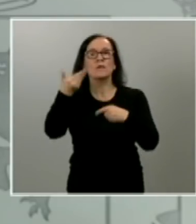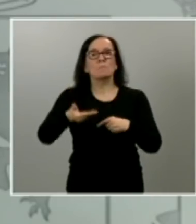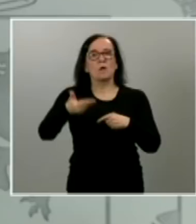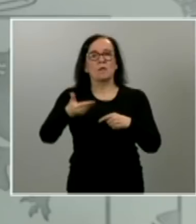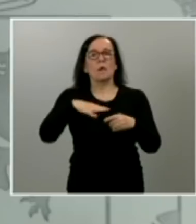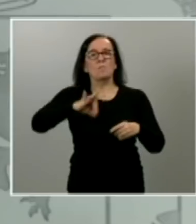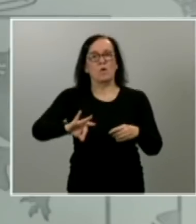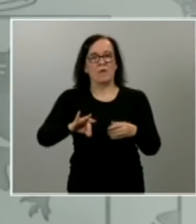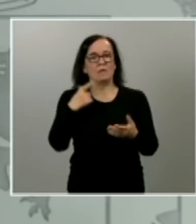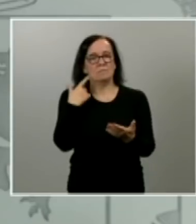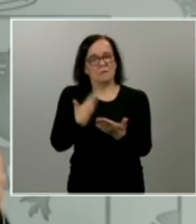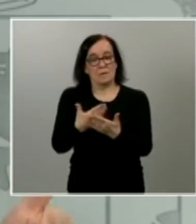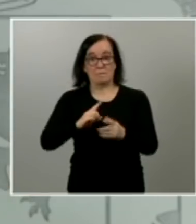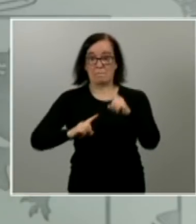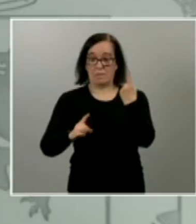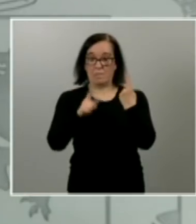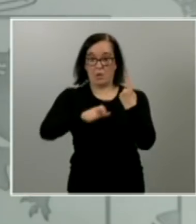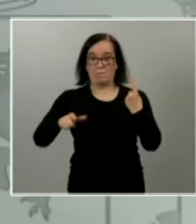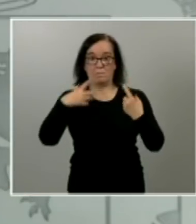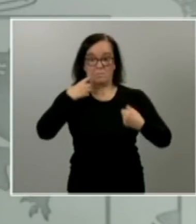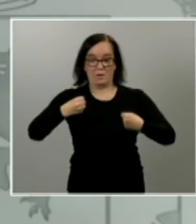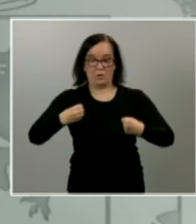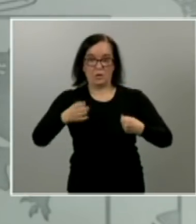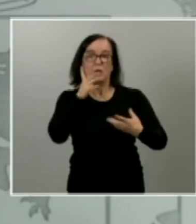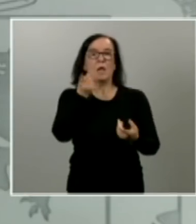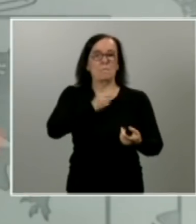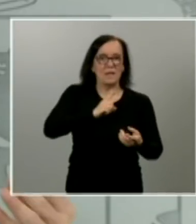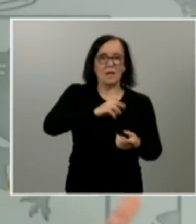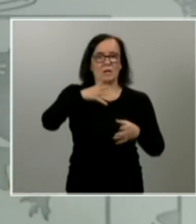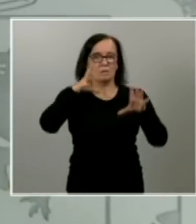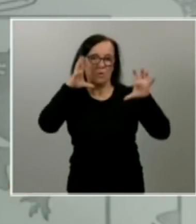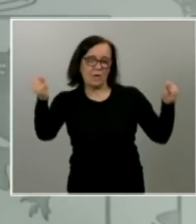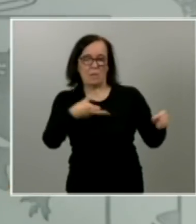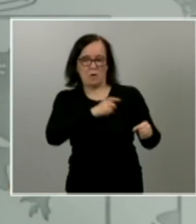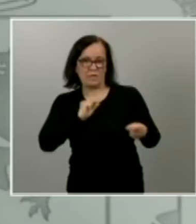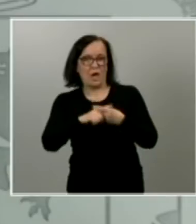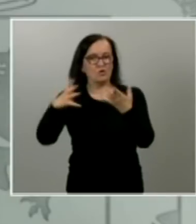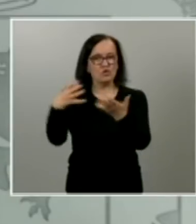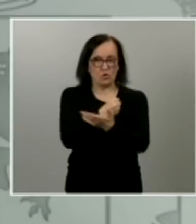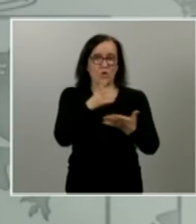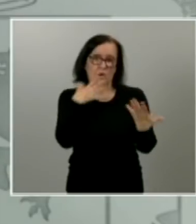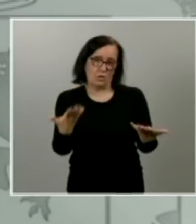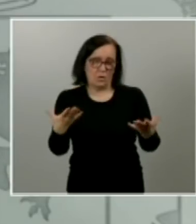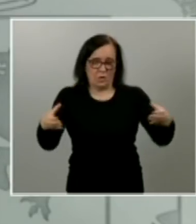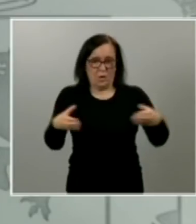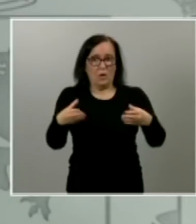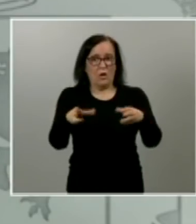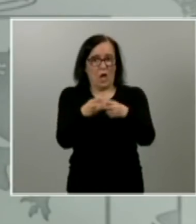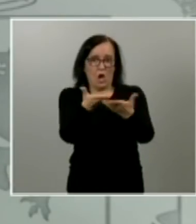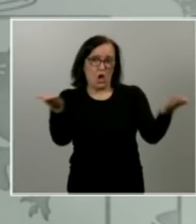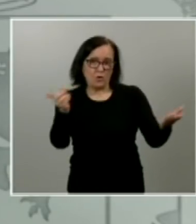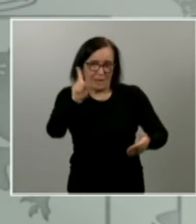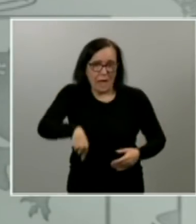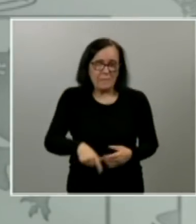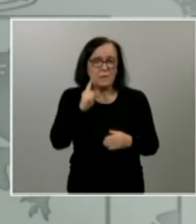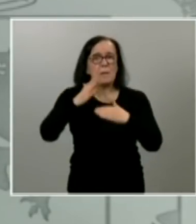garantizar primero al personal sanitario a las fuerzas y cuerpos de seguridad del estado a las fuerzas armadas y luego lógicamente al conjunto de la sociedad española una mínima